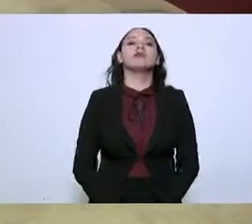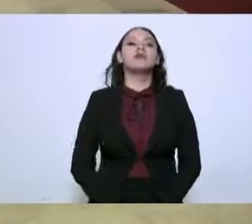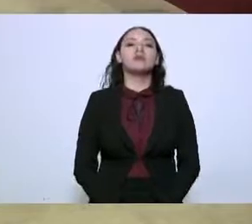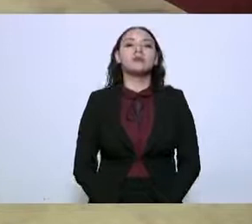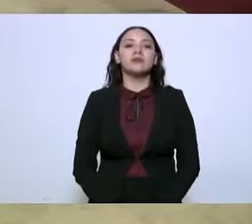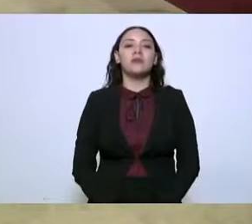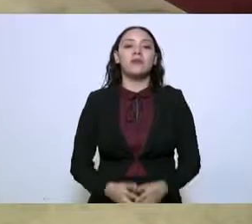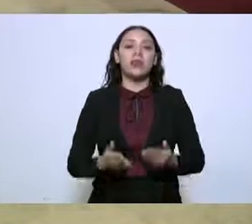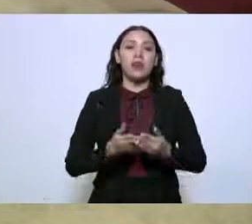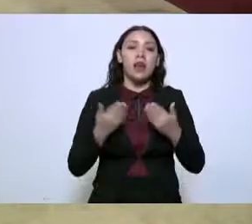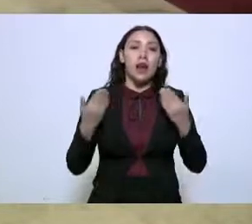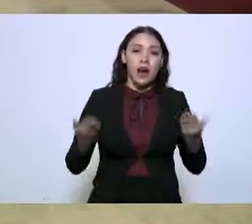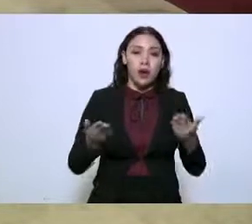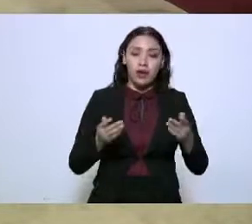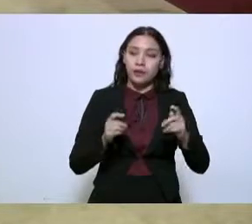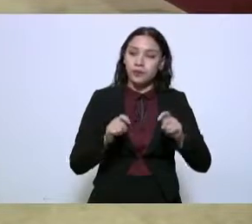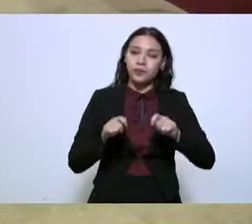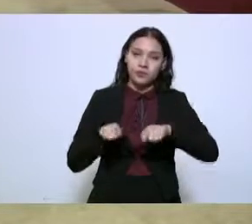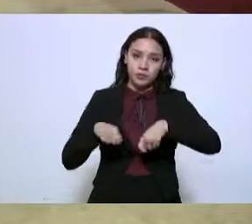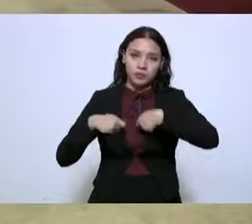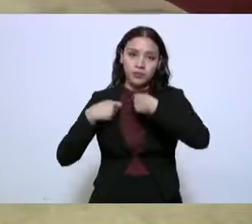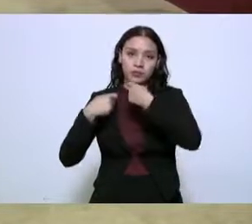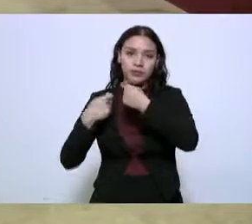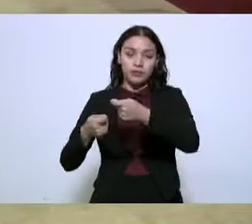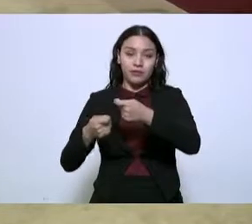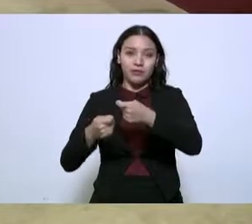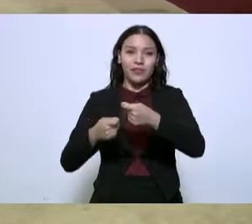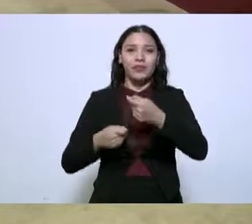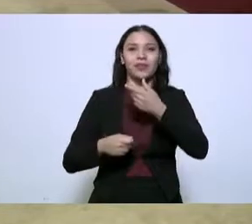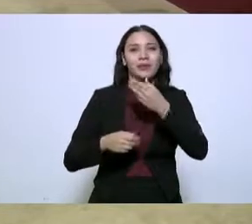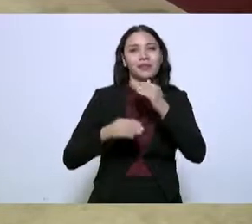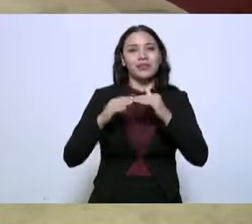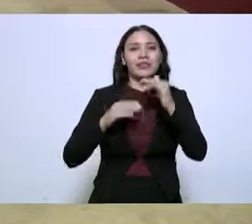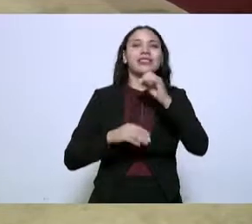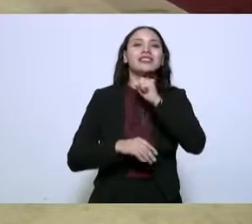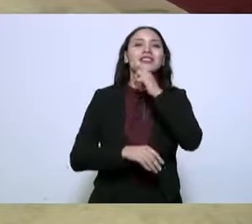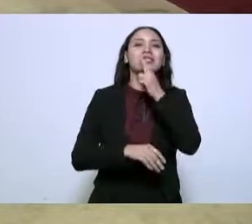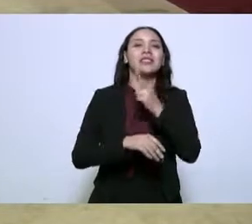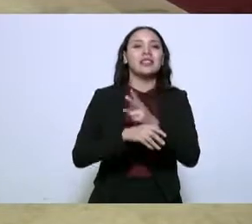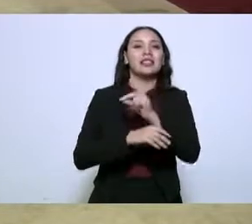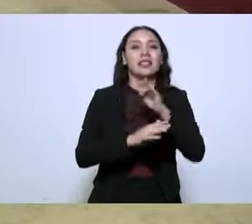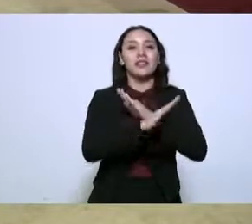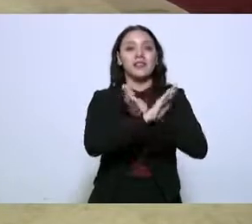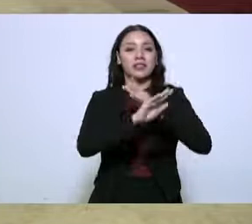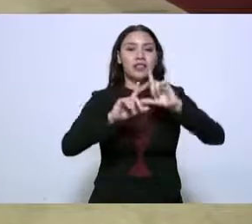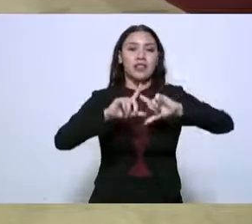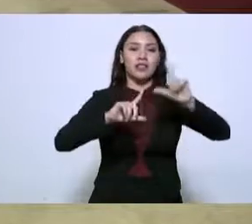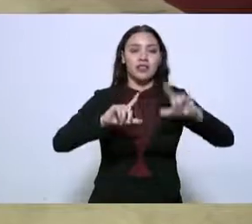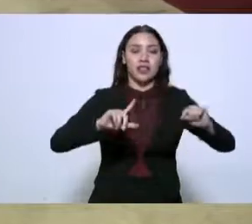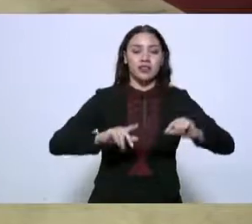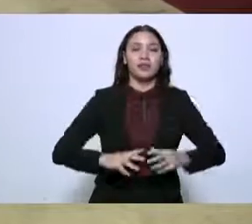Seguidamente interviene el general Luis Cresencio Sandoval González, secretario de la Defensa Nacional.